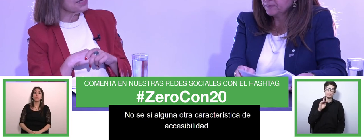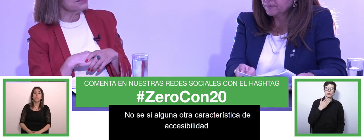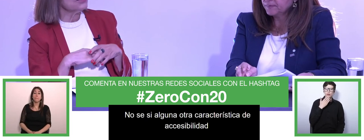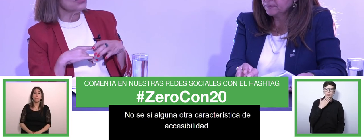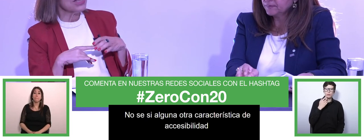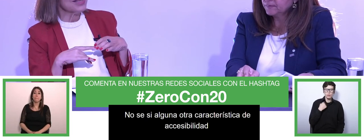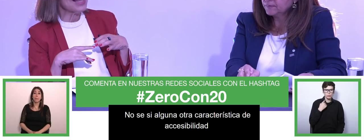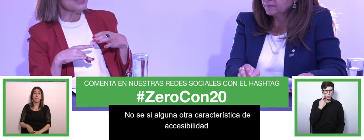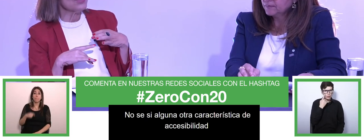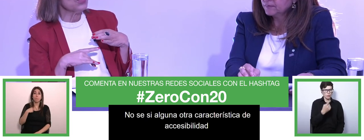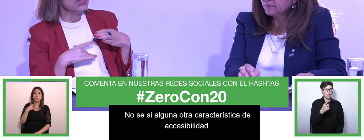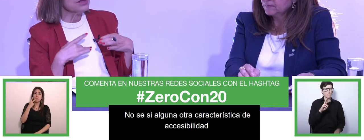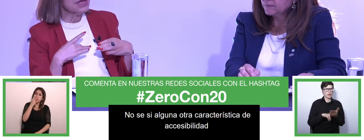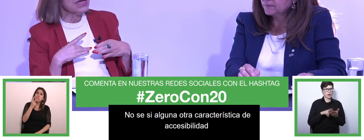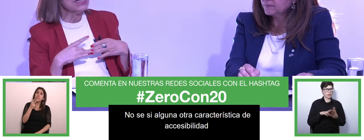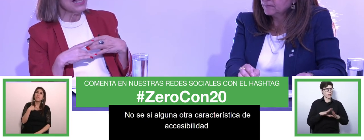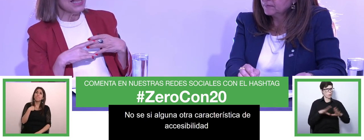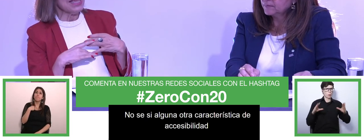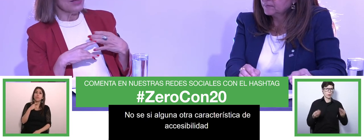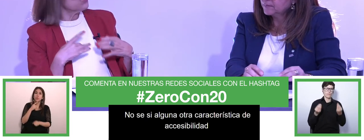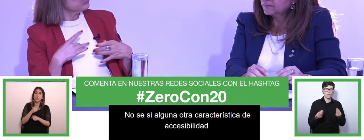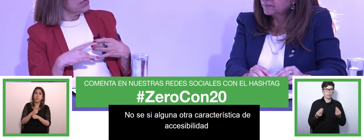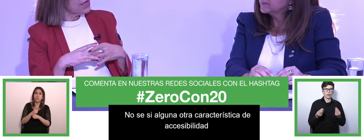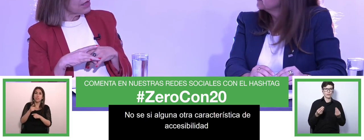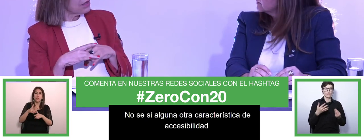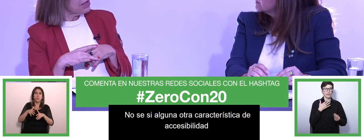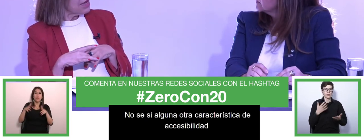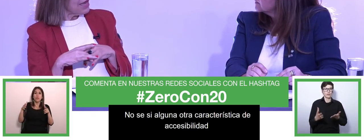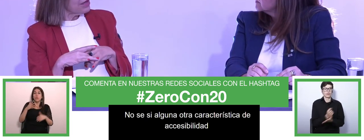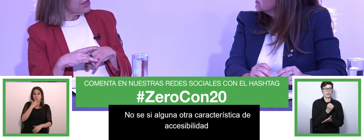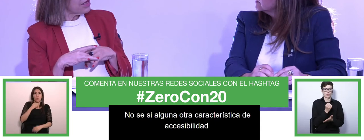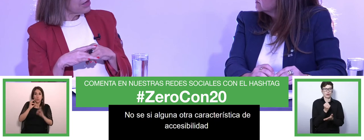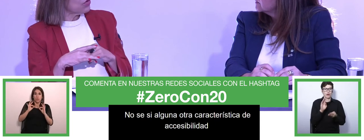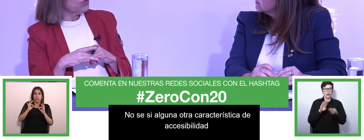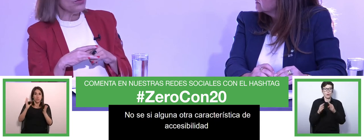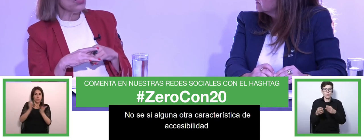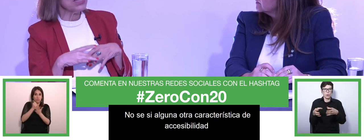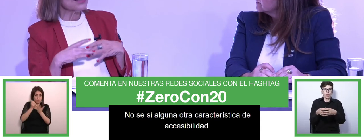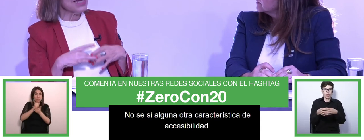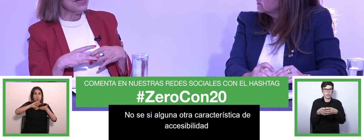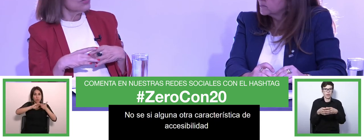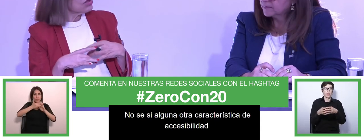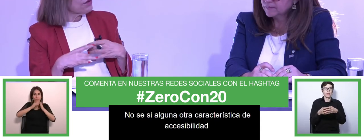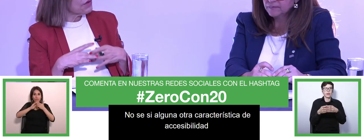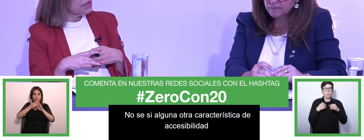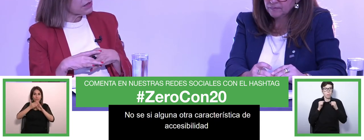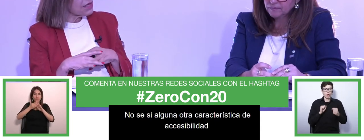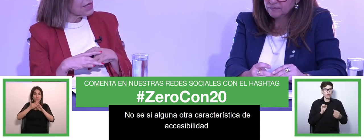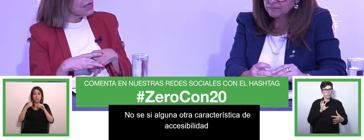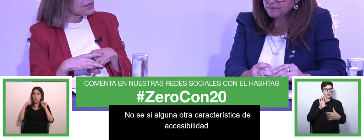fantástico que haya como esta comunidad en que nos podemos conectar con